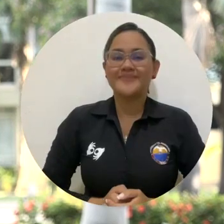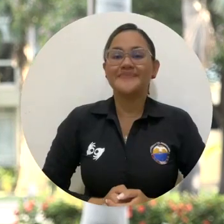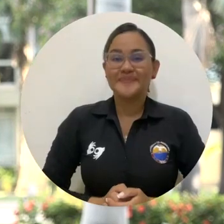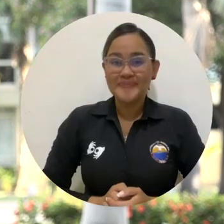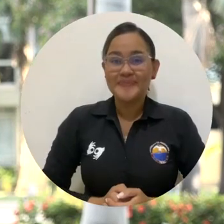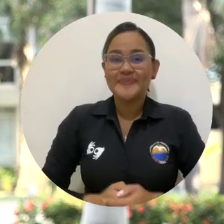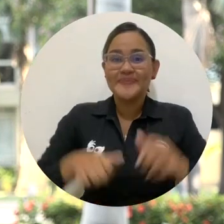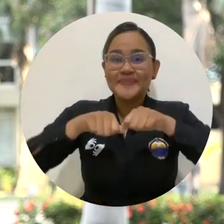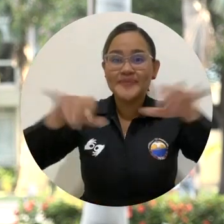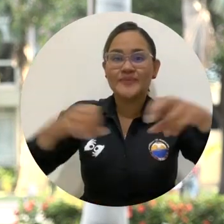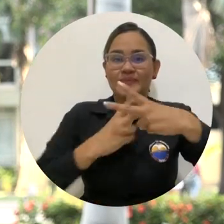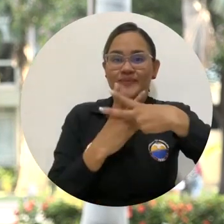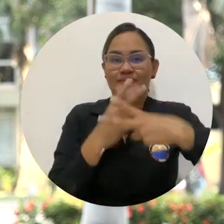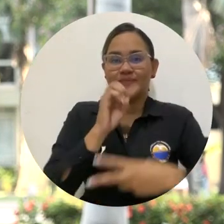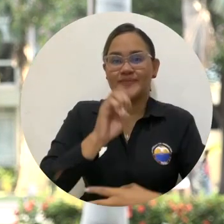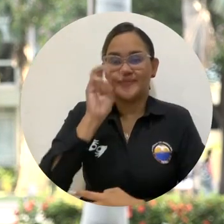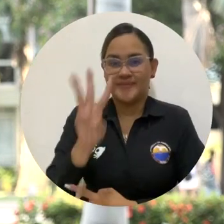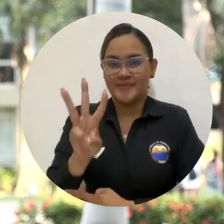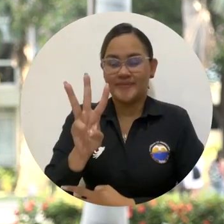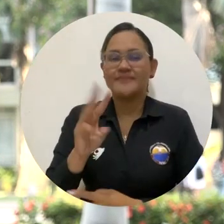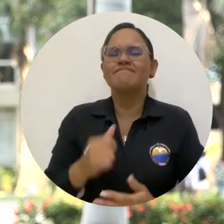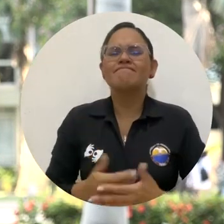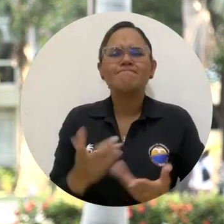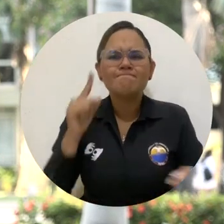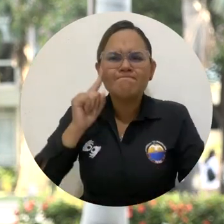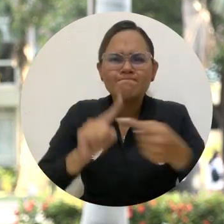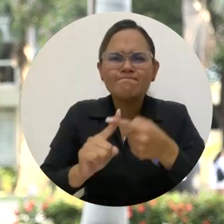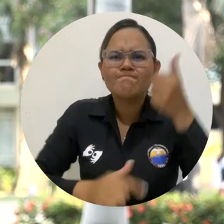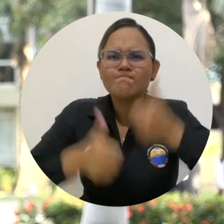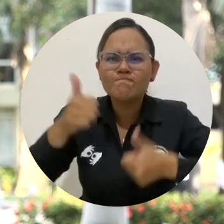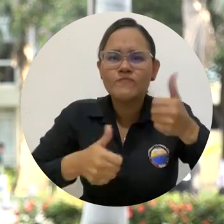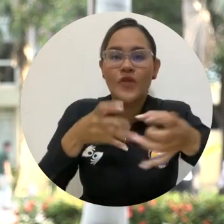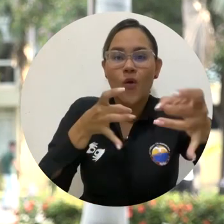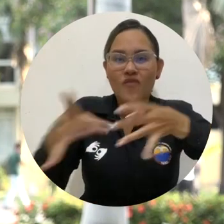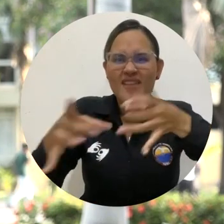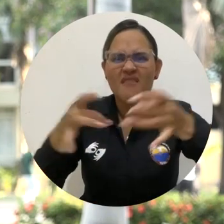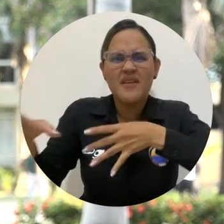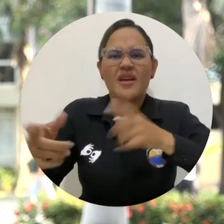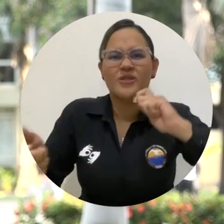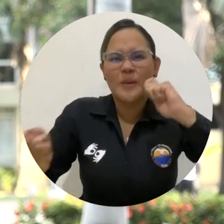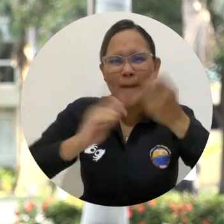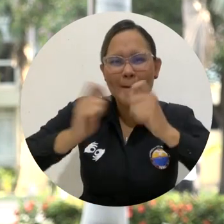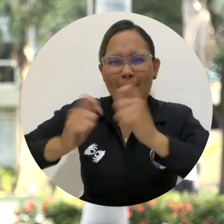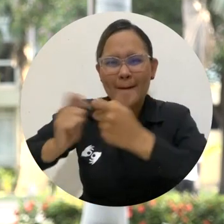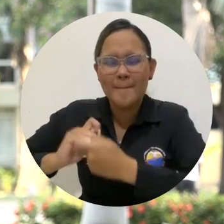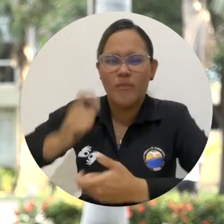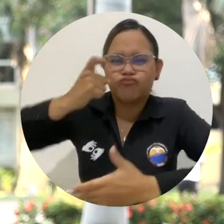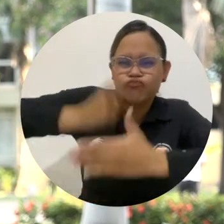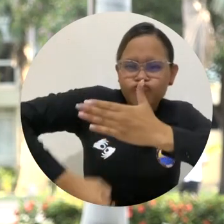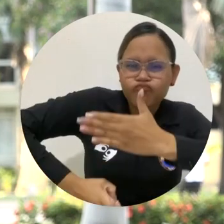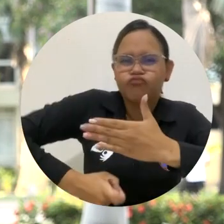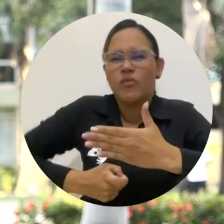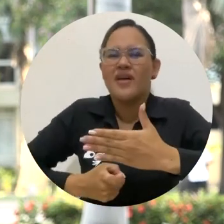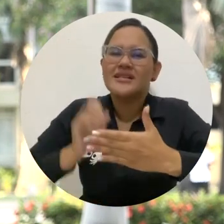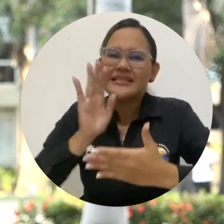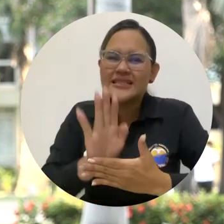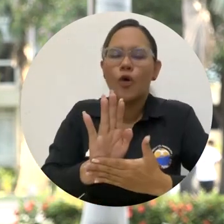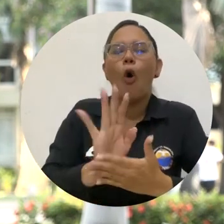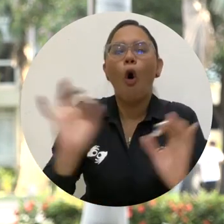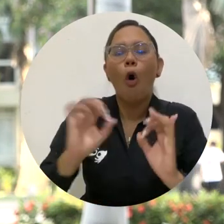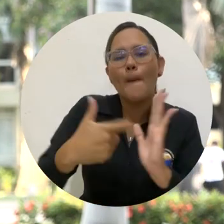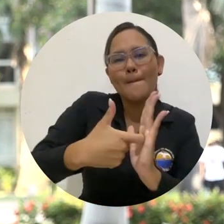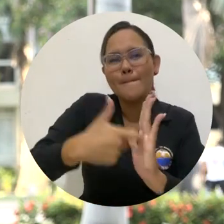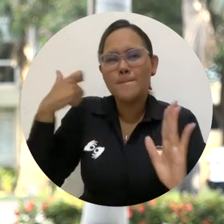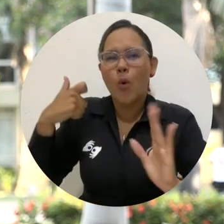Circular número 03, por la cual se establecen fechas para la corrección, modificación, ajustes o retiro de